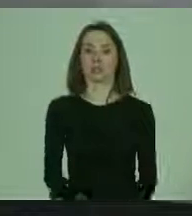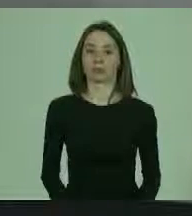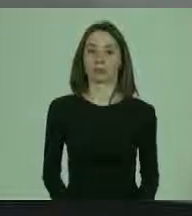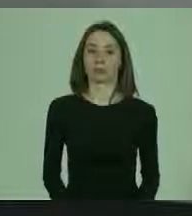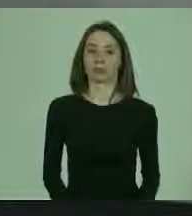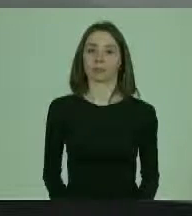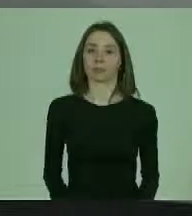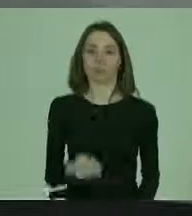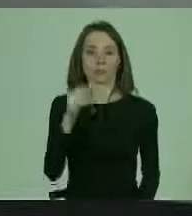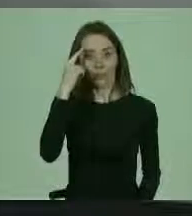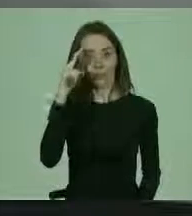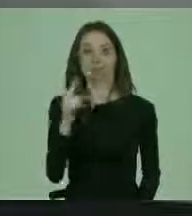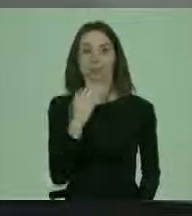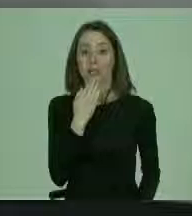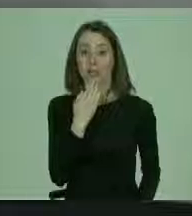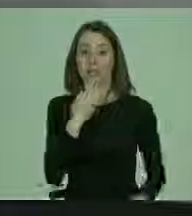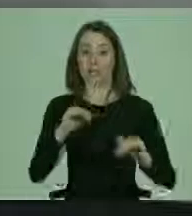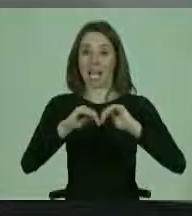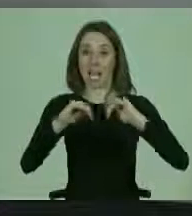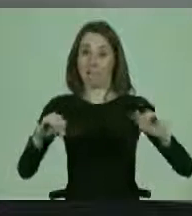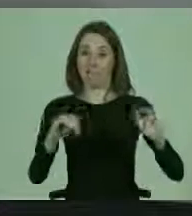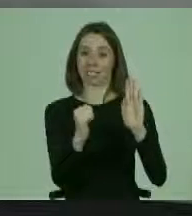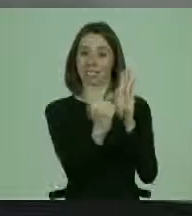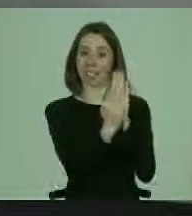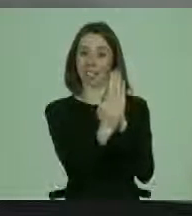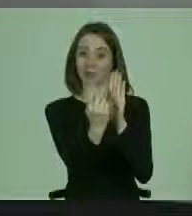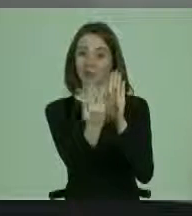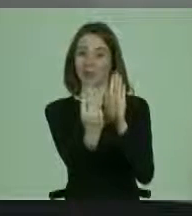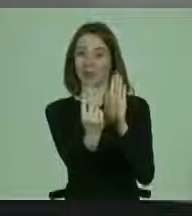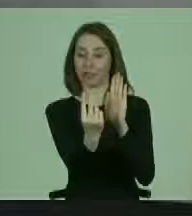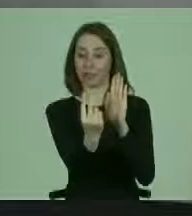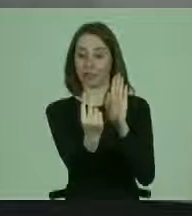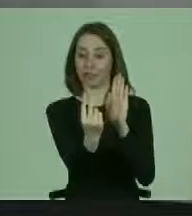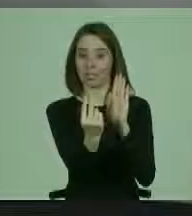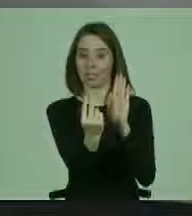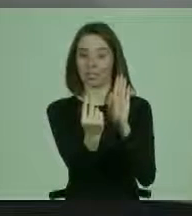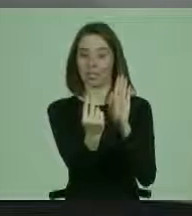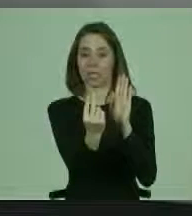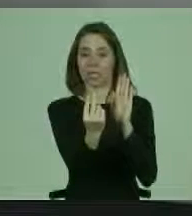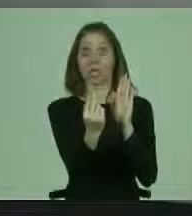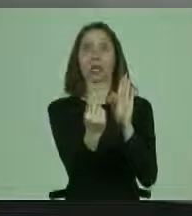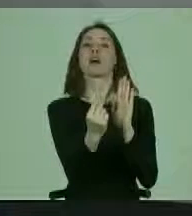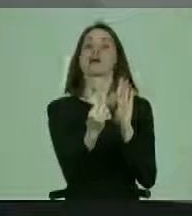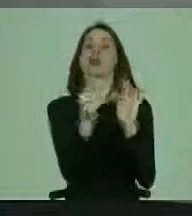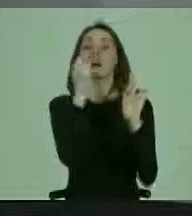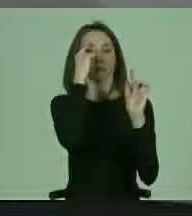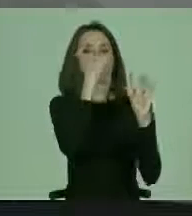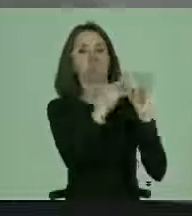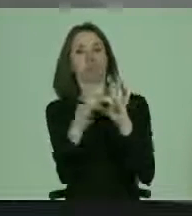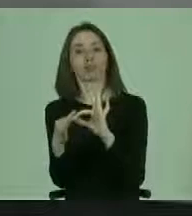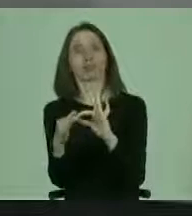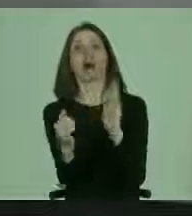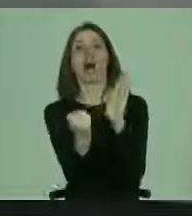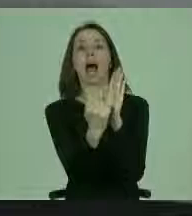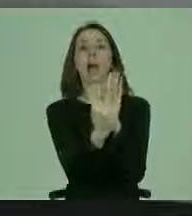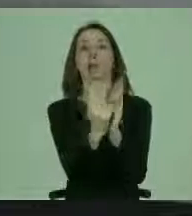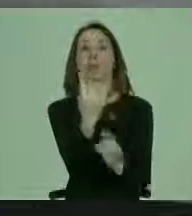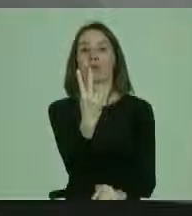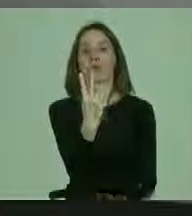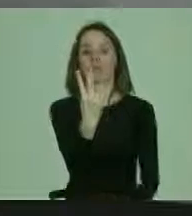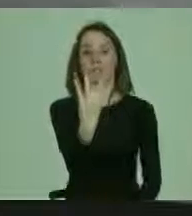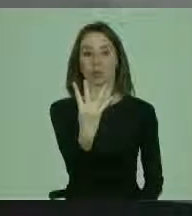Pero también, aparte del artículo 12, tenemos que traer a colación acá el artículo 24,